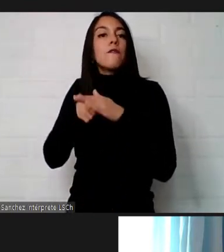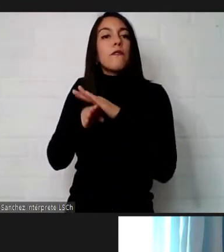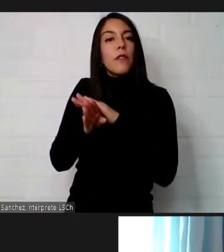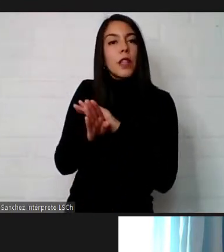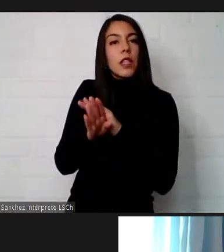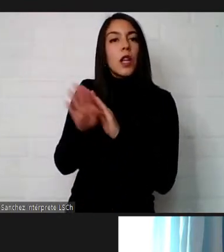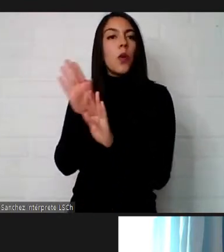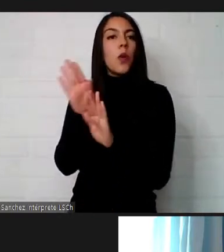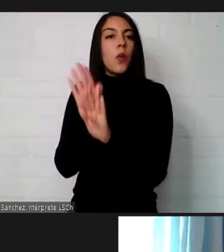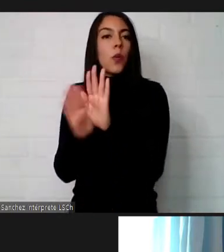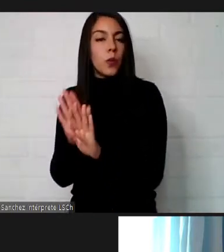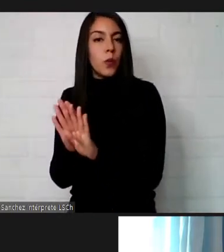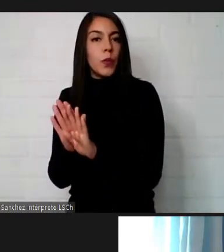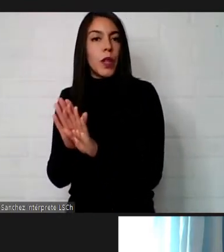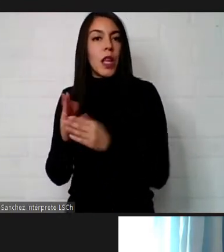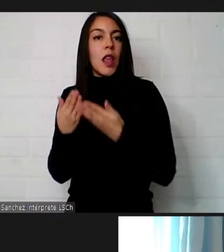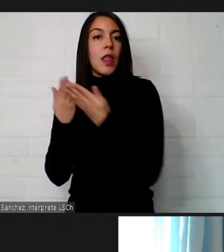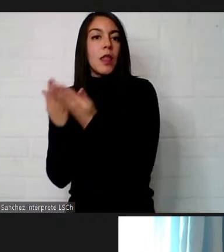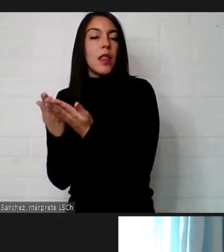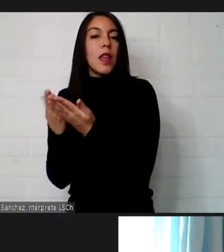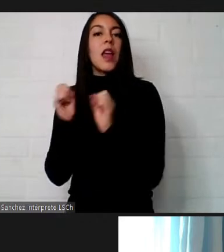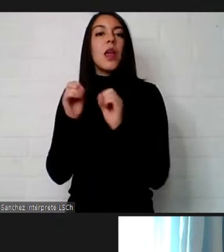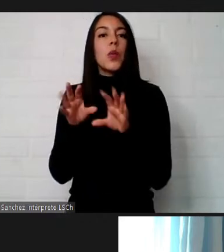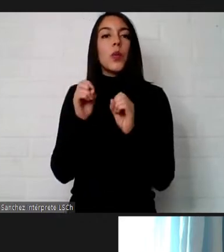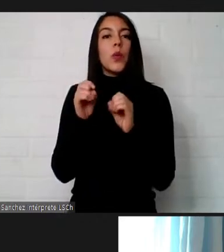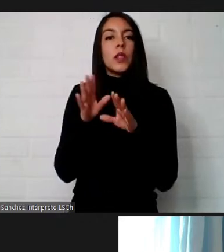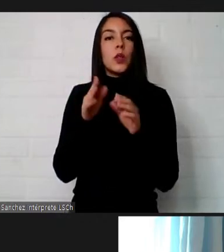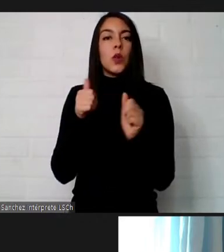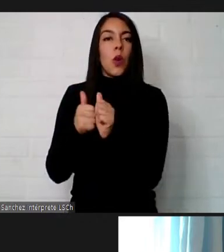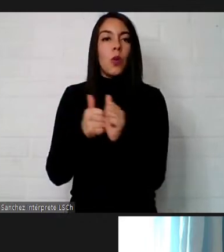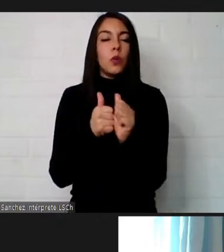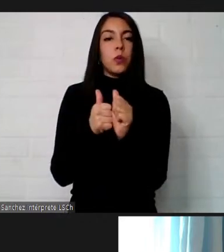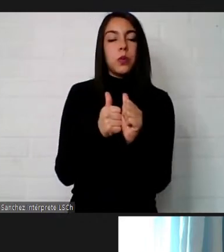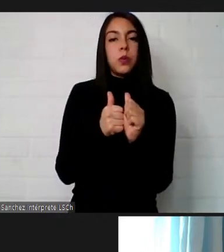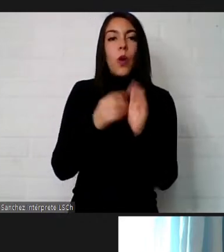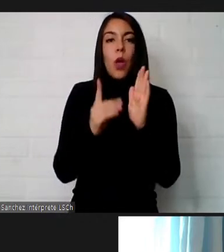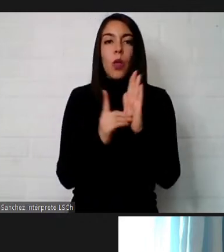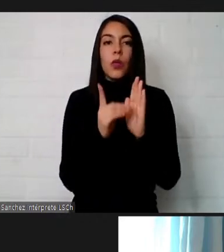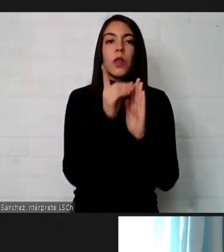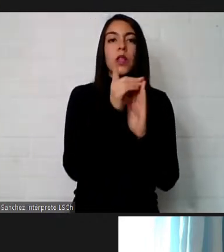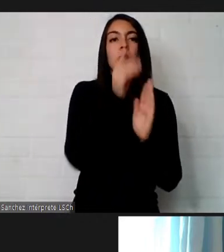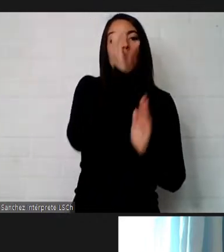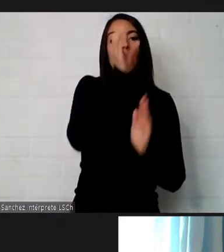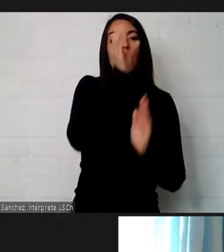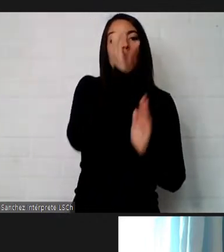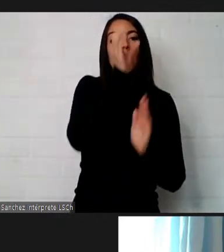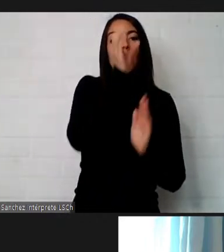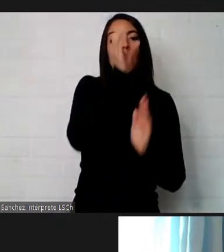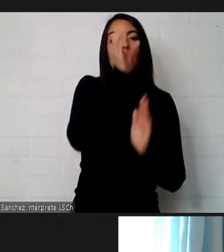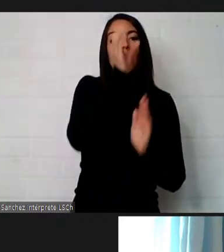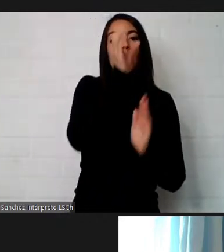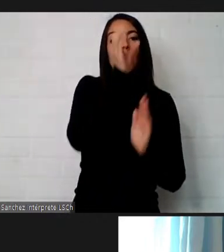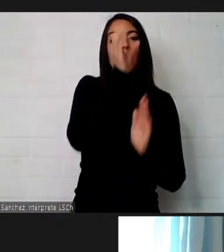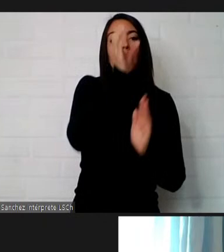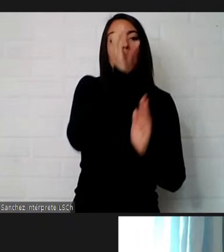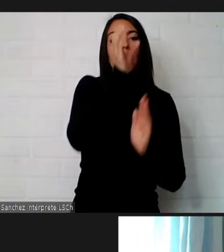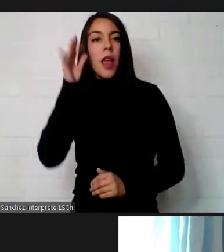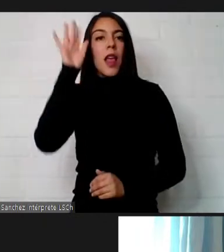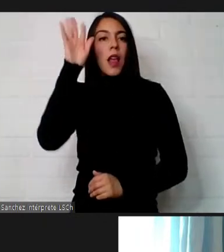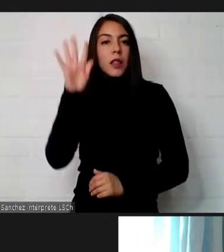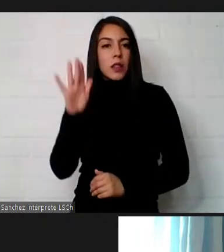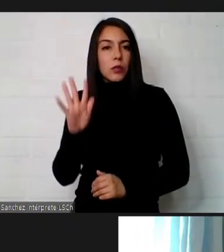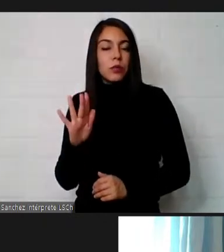de proveer así la educación debe orientarse hacia el pleno desarrollo de la persona humana sobre la base de los atributos de los estados tratamientos